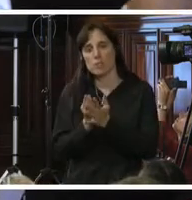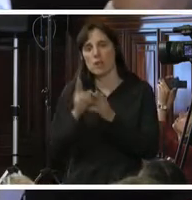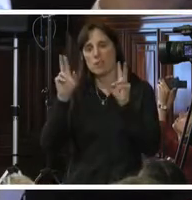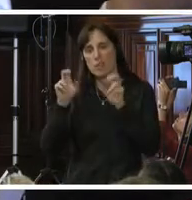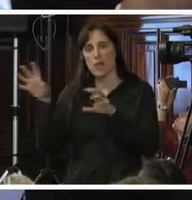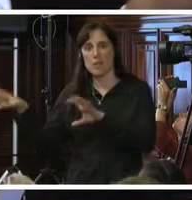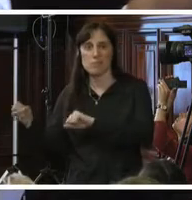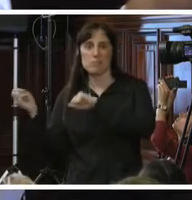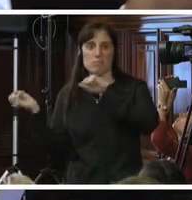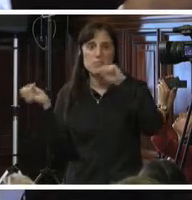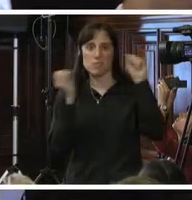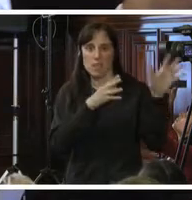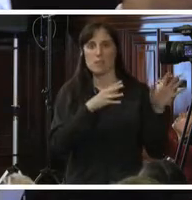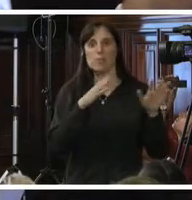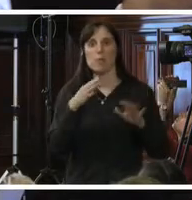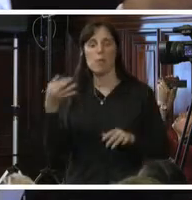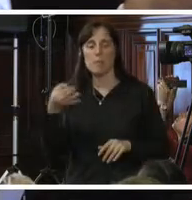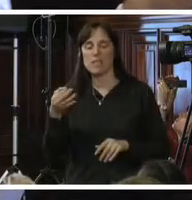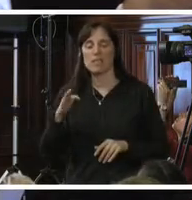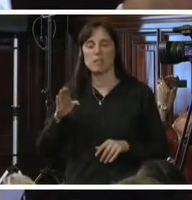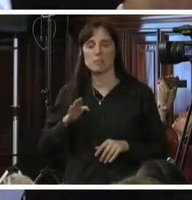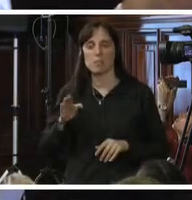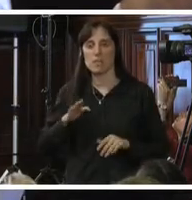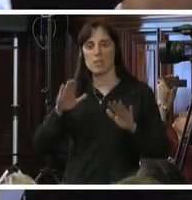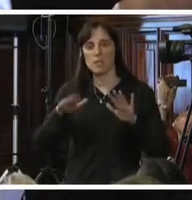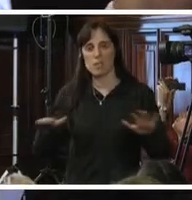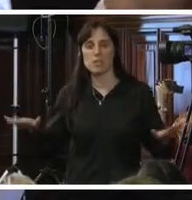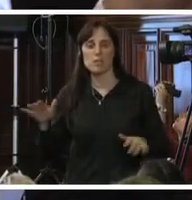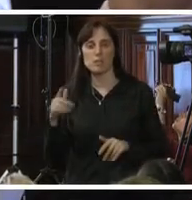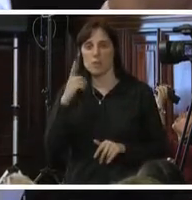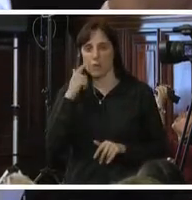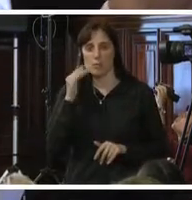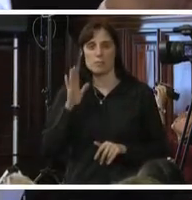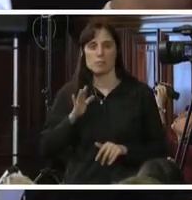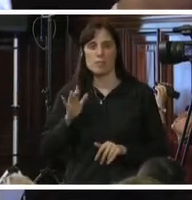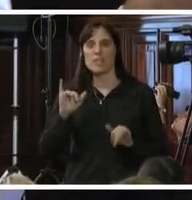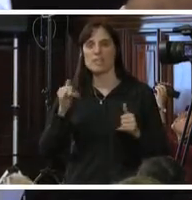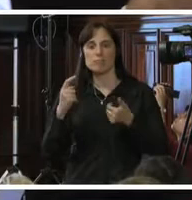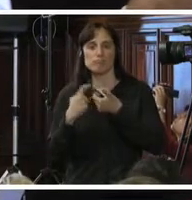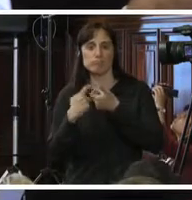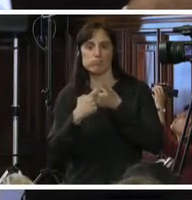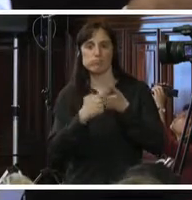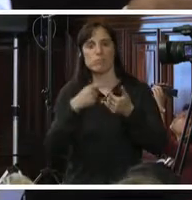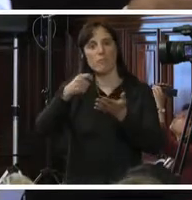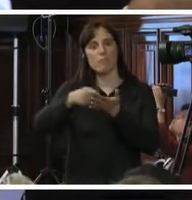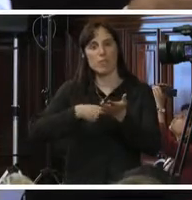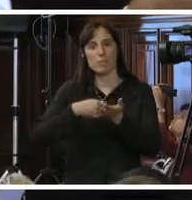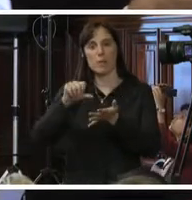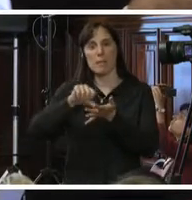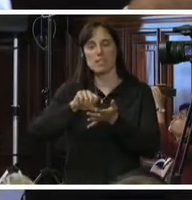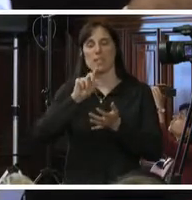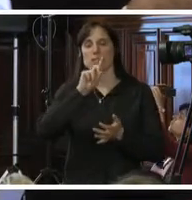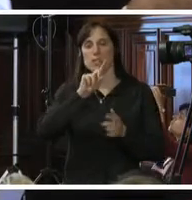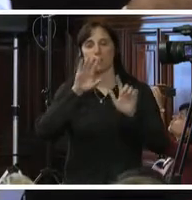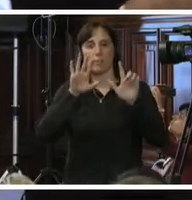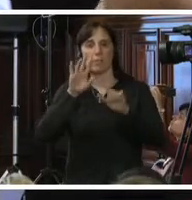de personas, especialmente mujeres, niñas y niños, el cual al día de hoy cuenta con 172 Estados miembros que lo han ratificado o que han accedido,